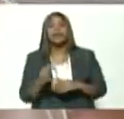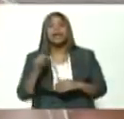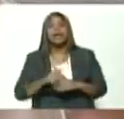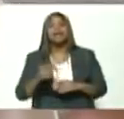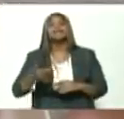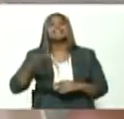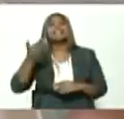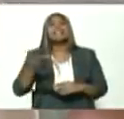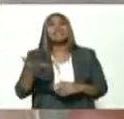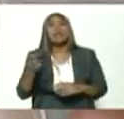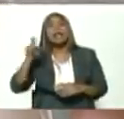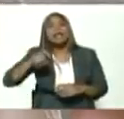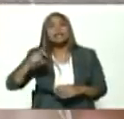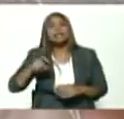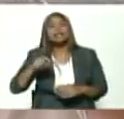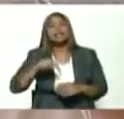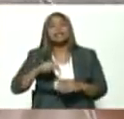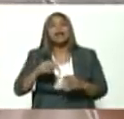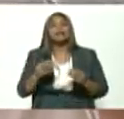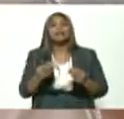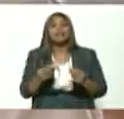son sumamente necesarios de resolver